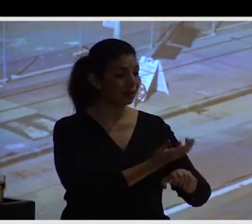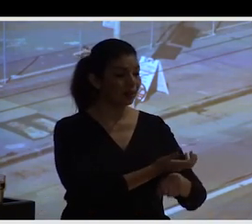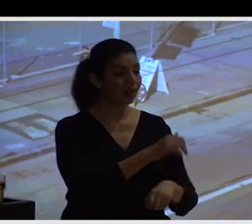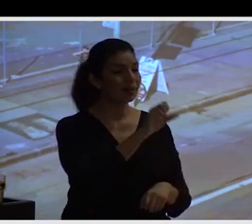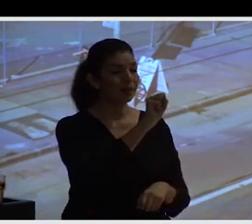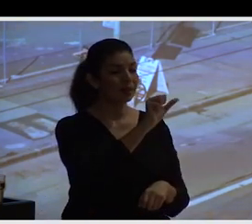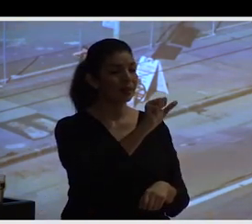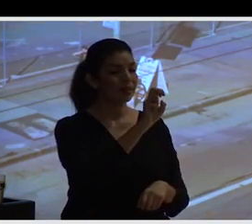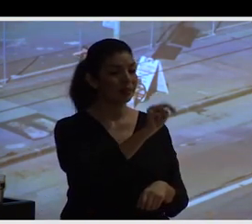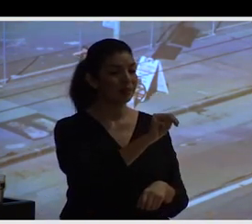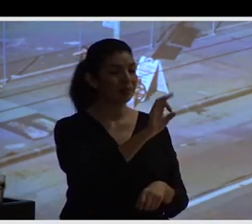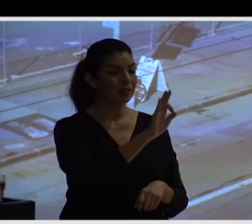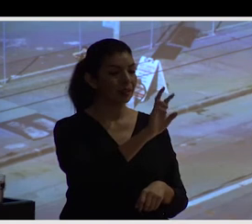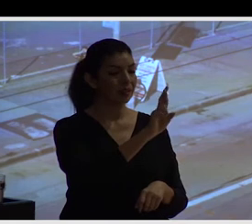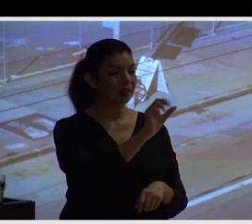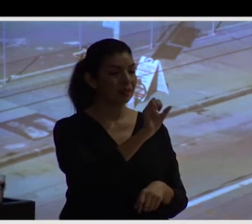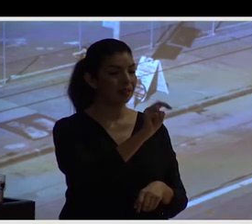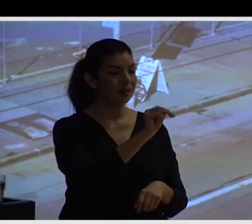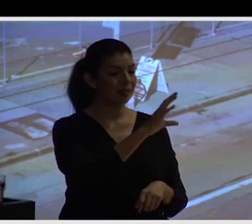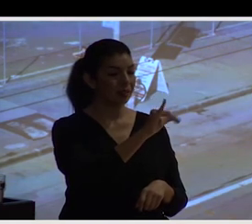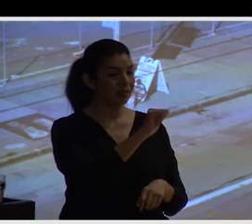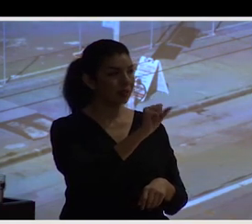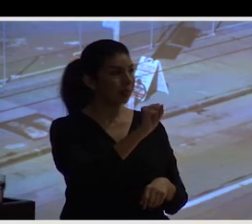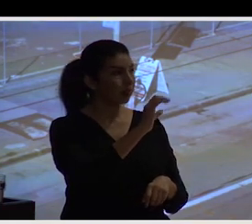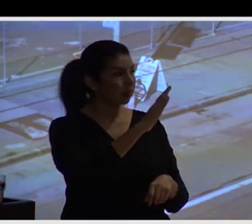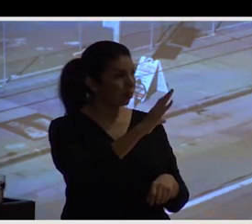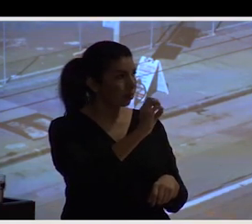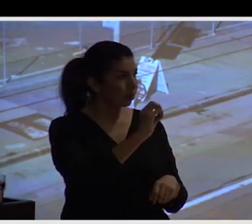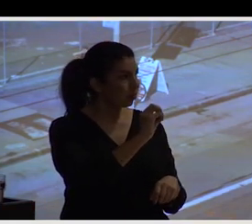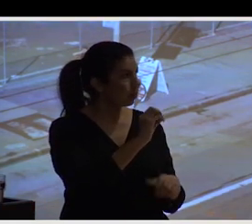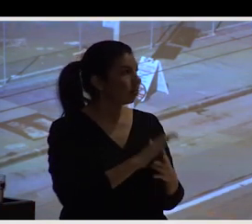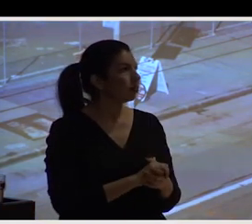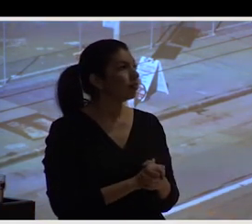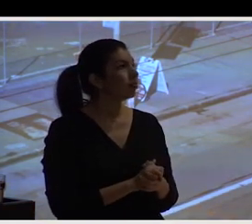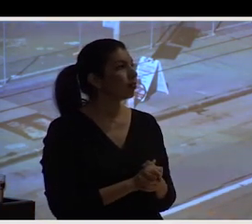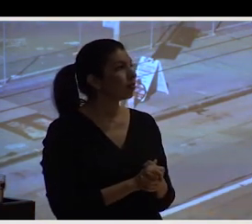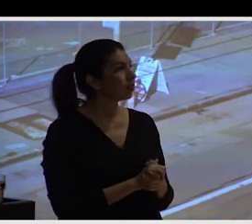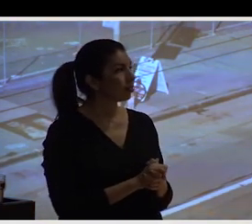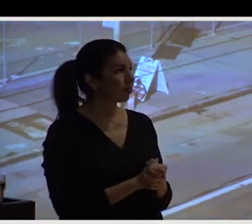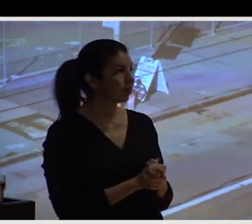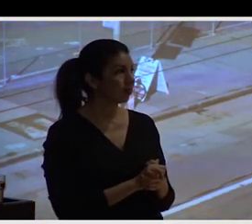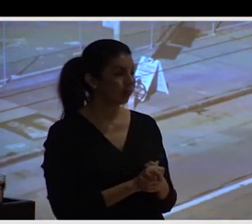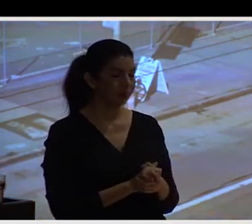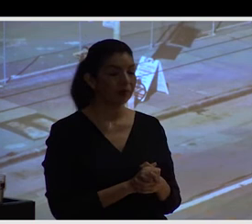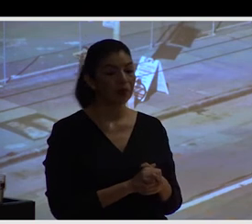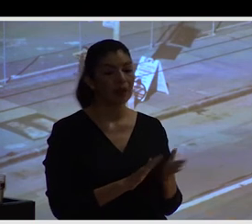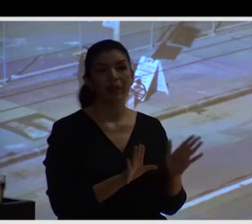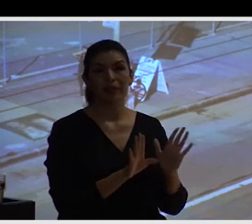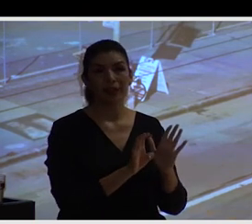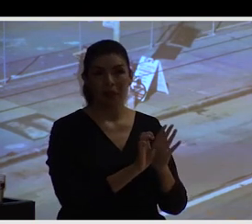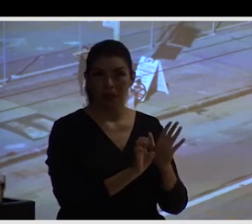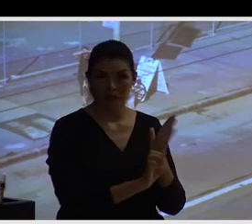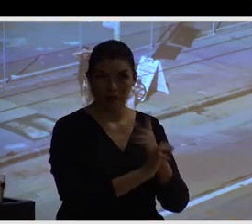una cosa tan sencilla como un día ir en el centro de San Francisco pagar por el aparcamiento con el